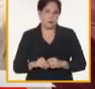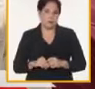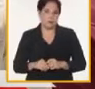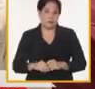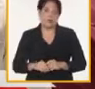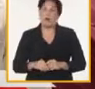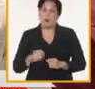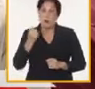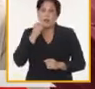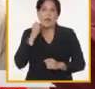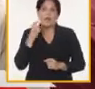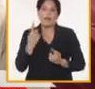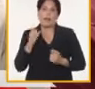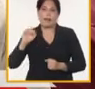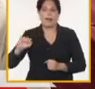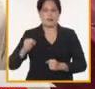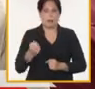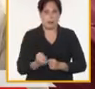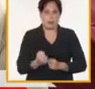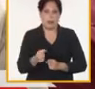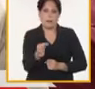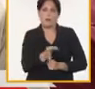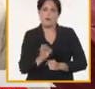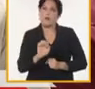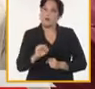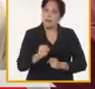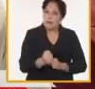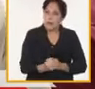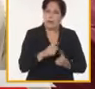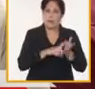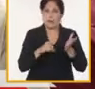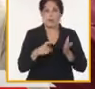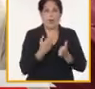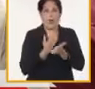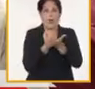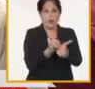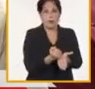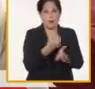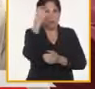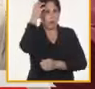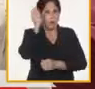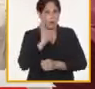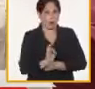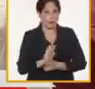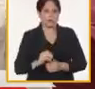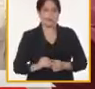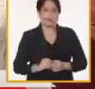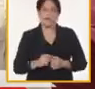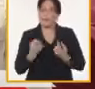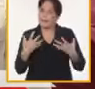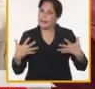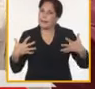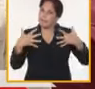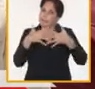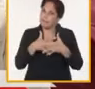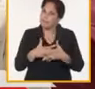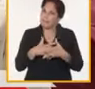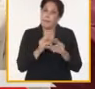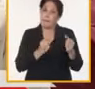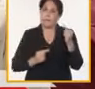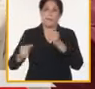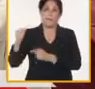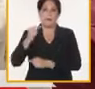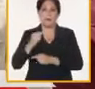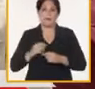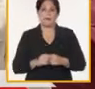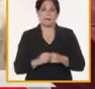mucha más exigencia mucho más rigor y mucha más vinculación con el eslabón fundamental de la